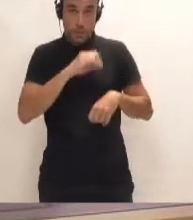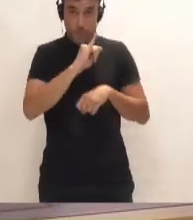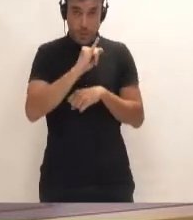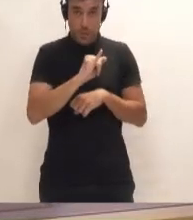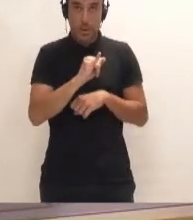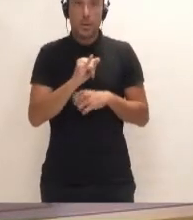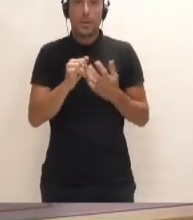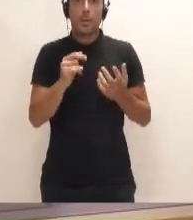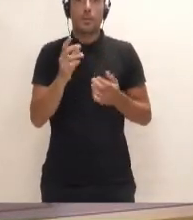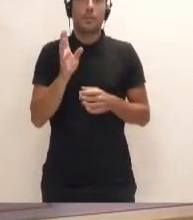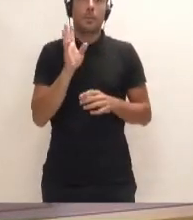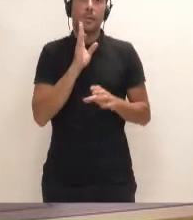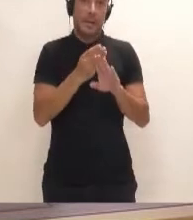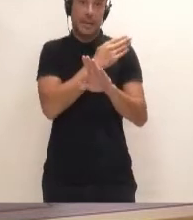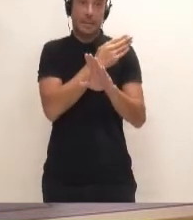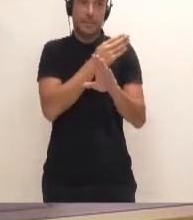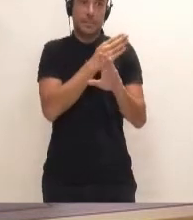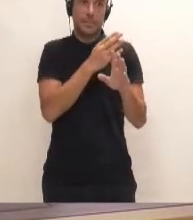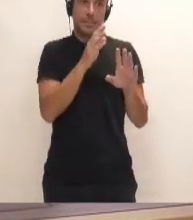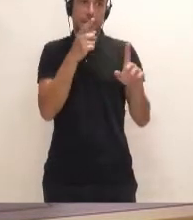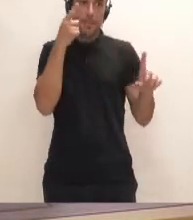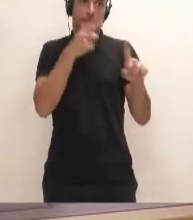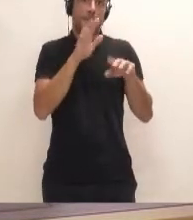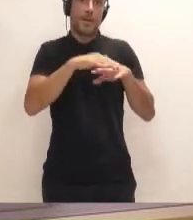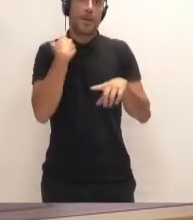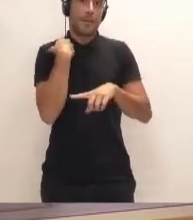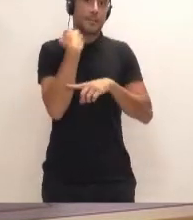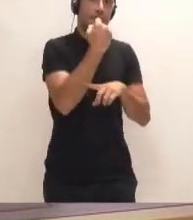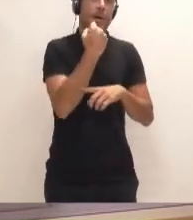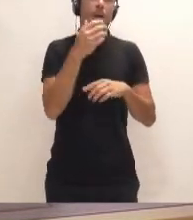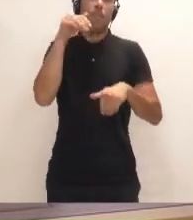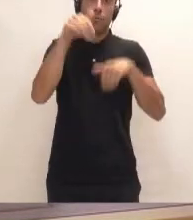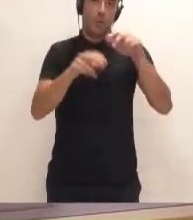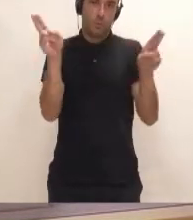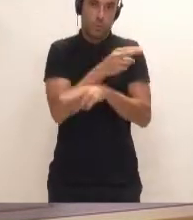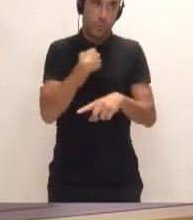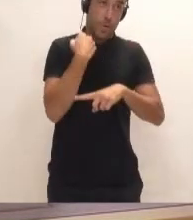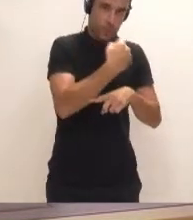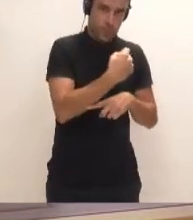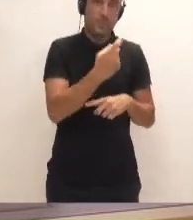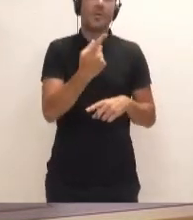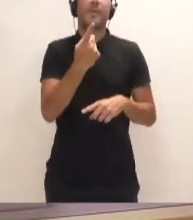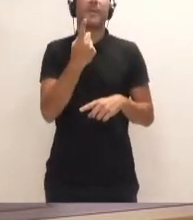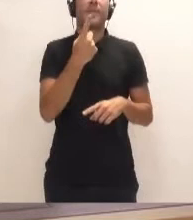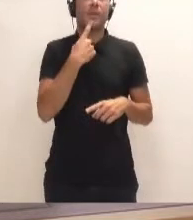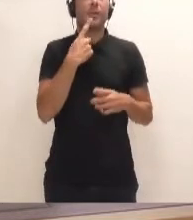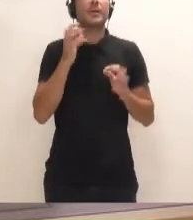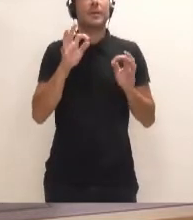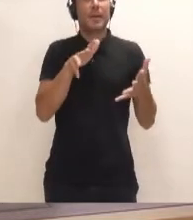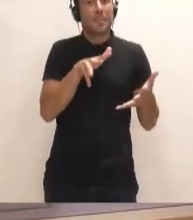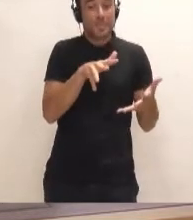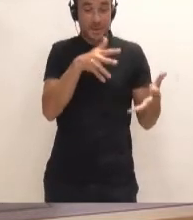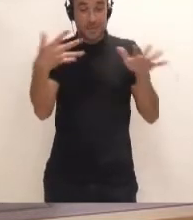a los que llegamos para apoyar la moción de censura, que dice literalmente fomentar la implantación